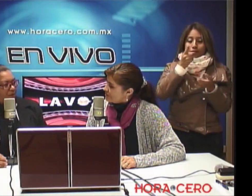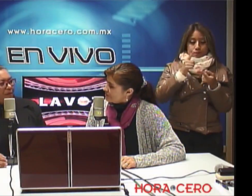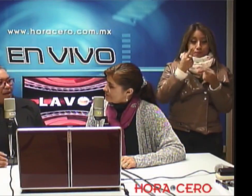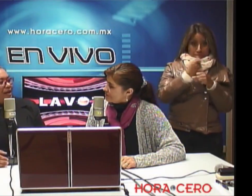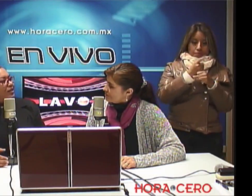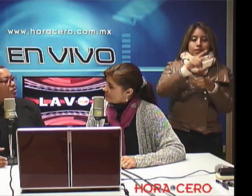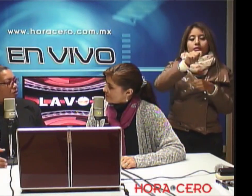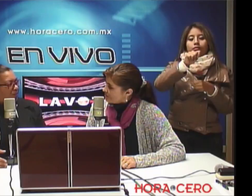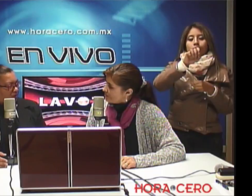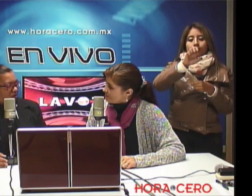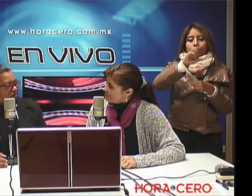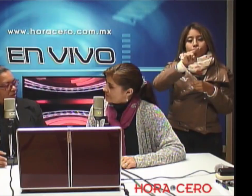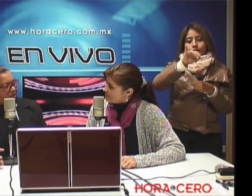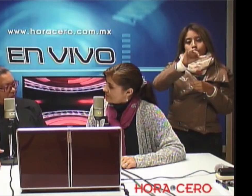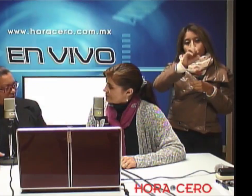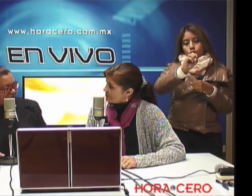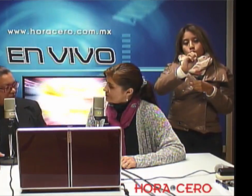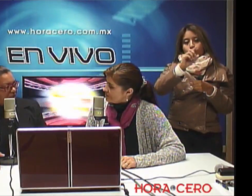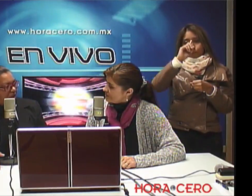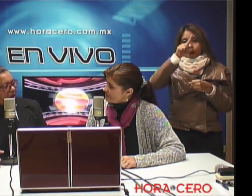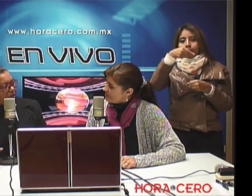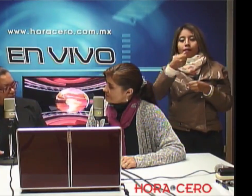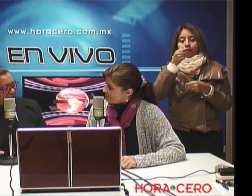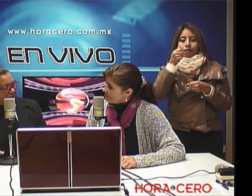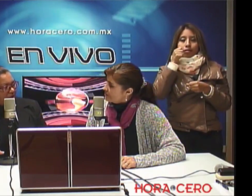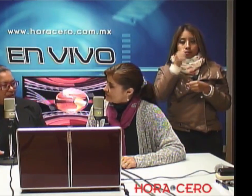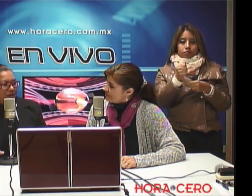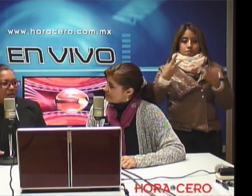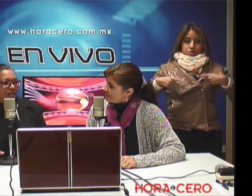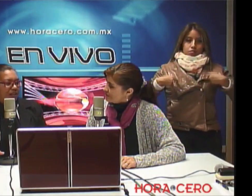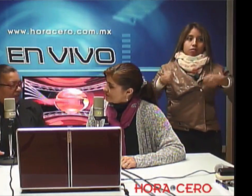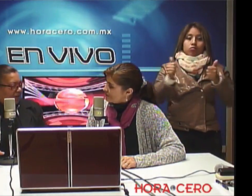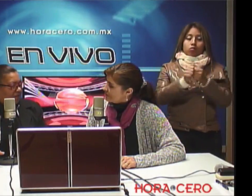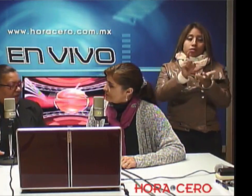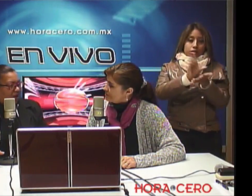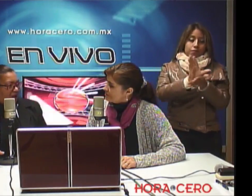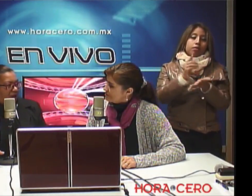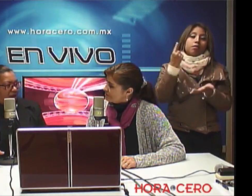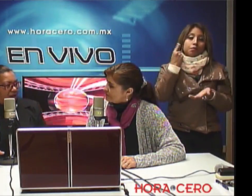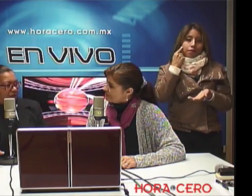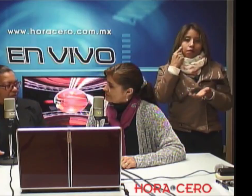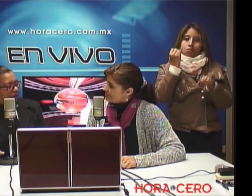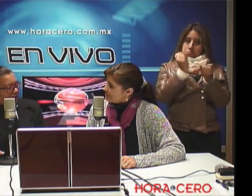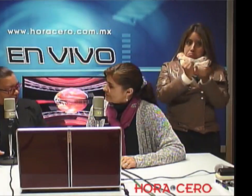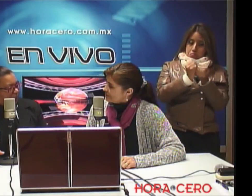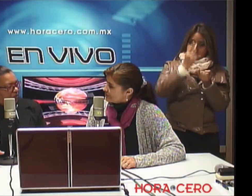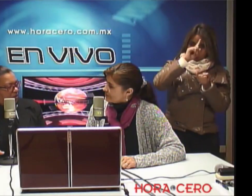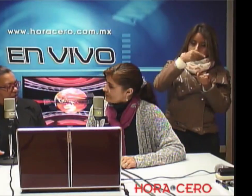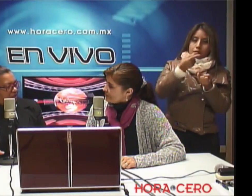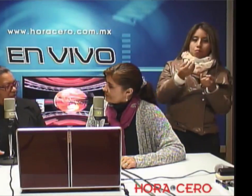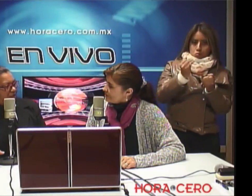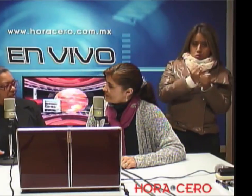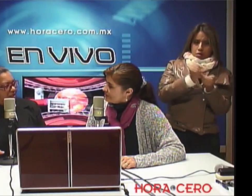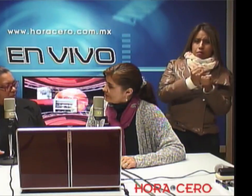para la atención a personas con discapacidad auditiva y también el técnico para atender